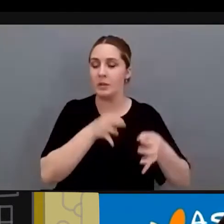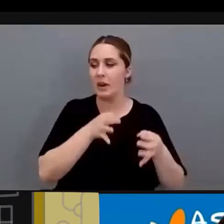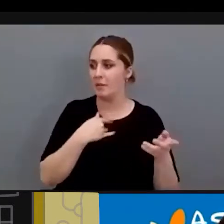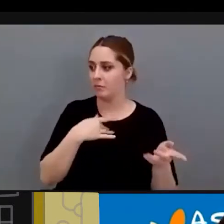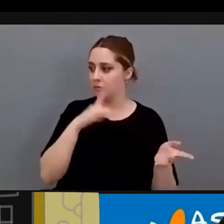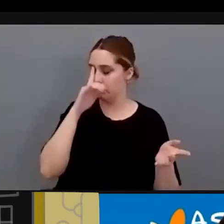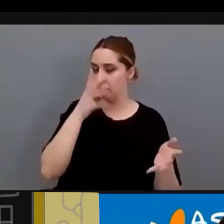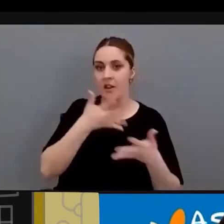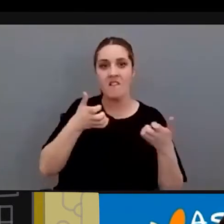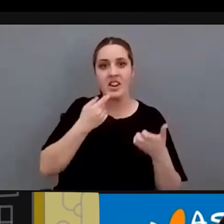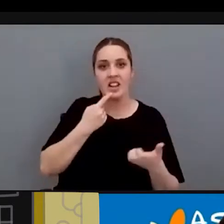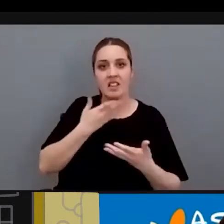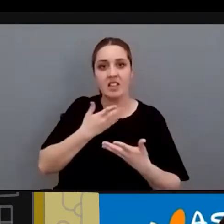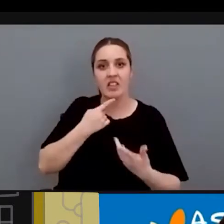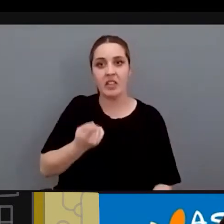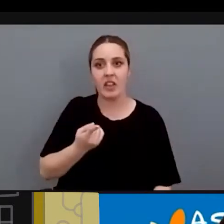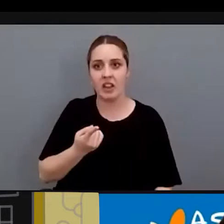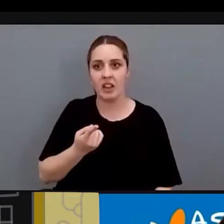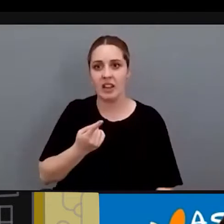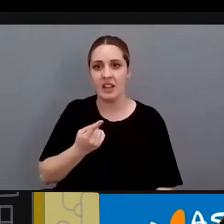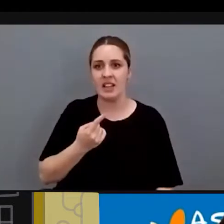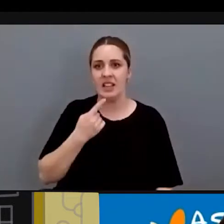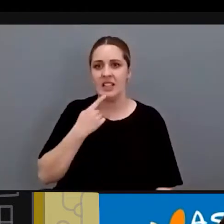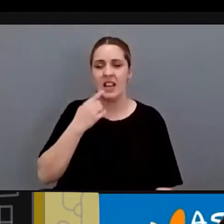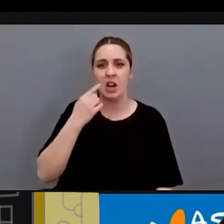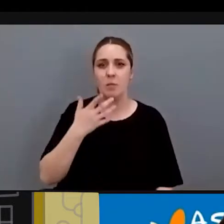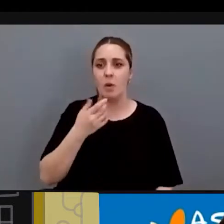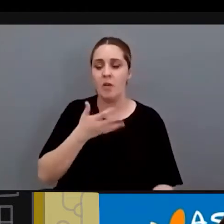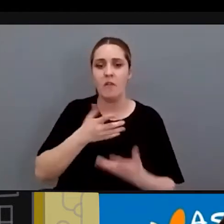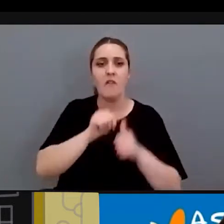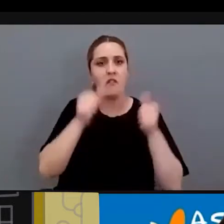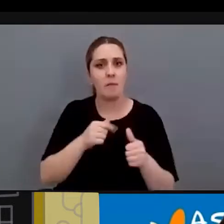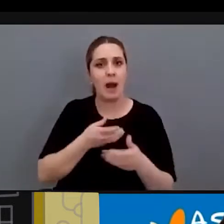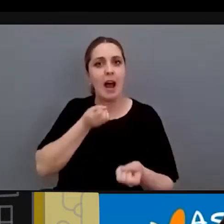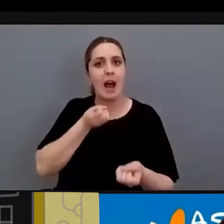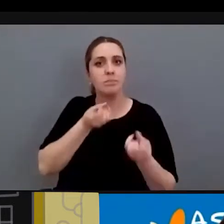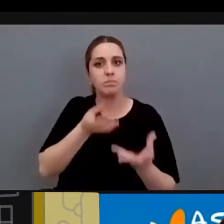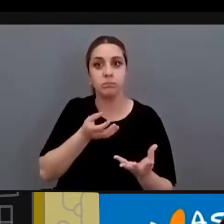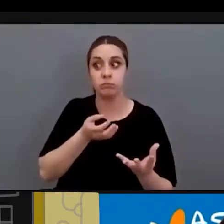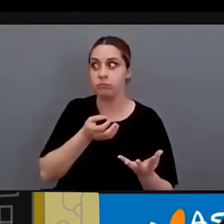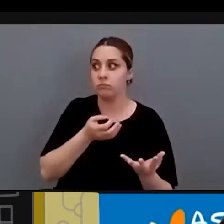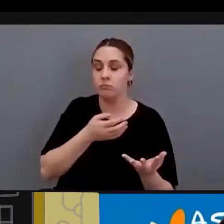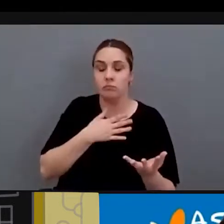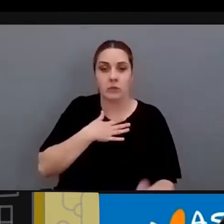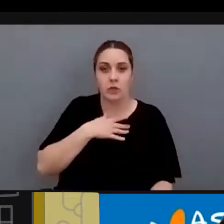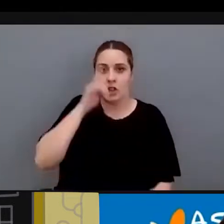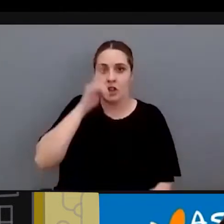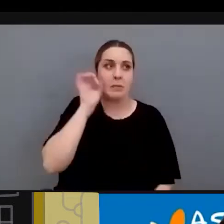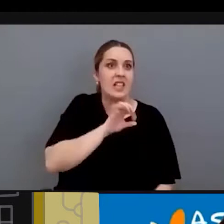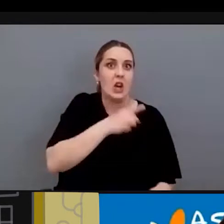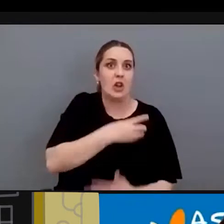unas expresiones que a veces no digo ni siquiera el fondo, sino las propias formas que son, bueno, no sé, del siglo XIX.